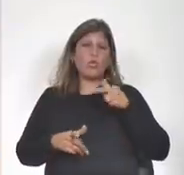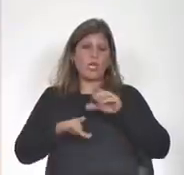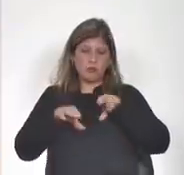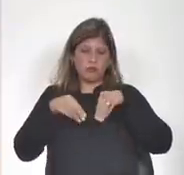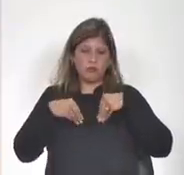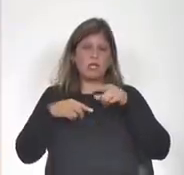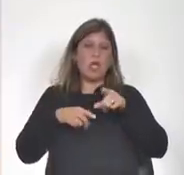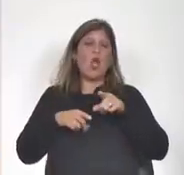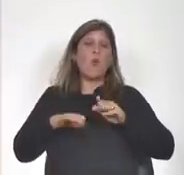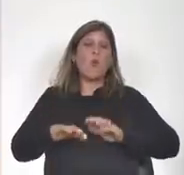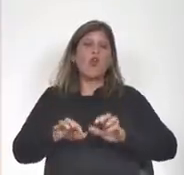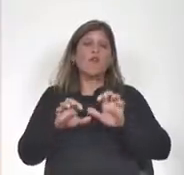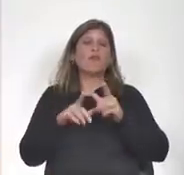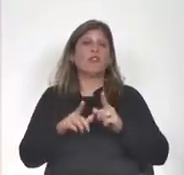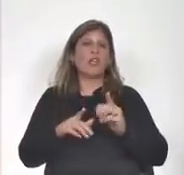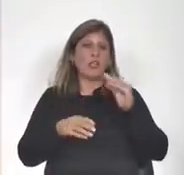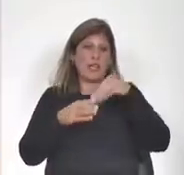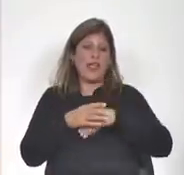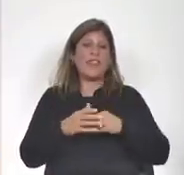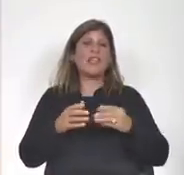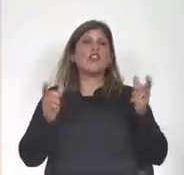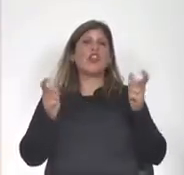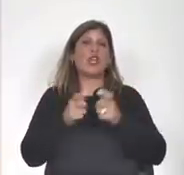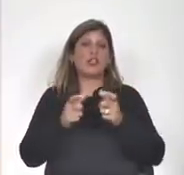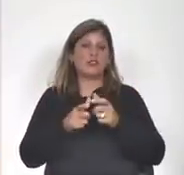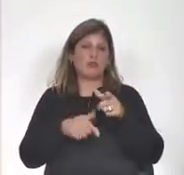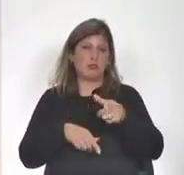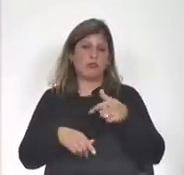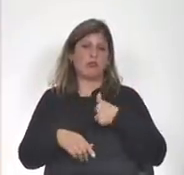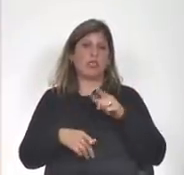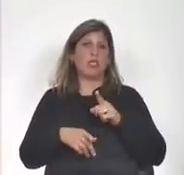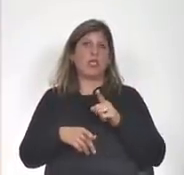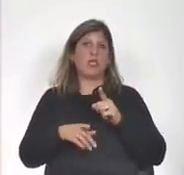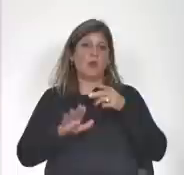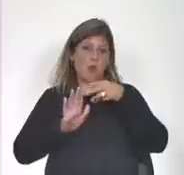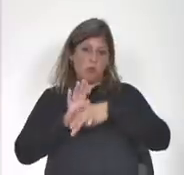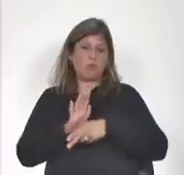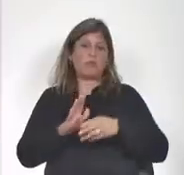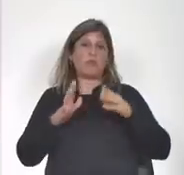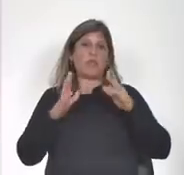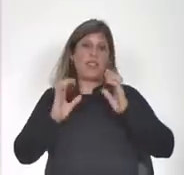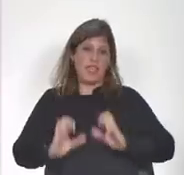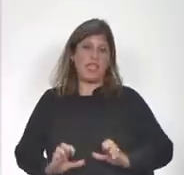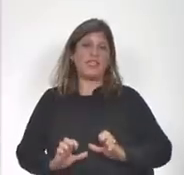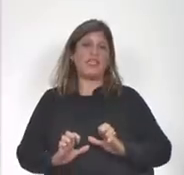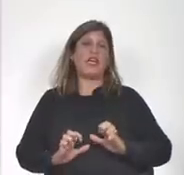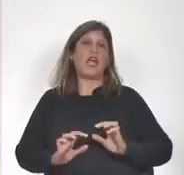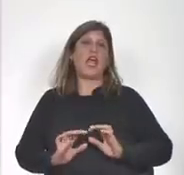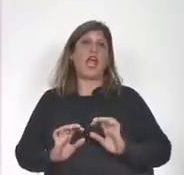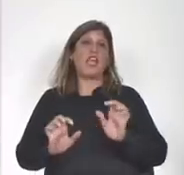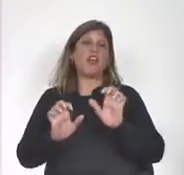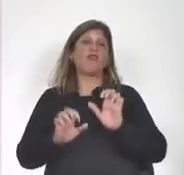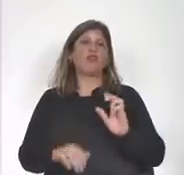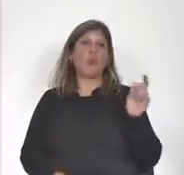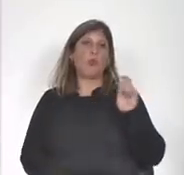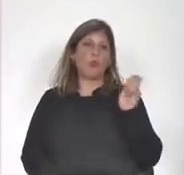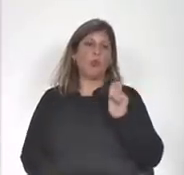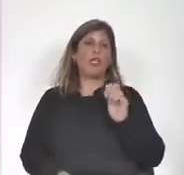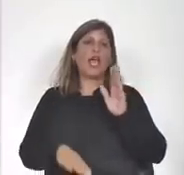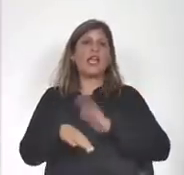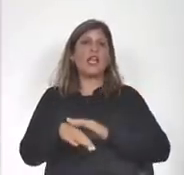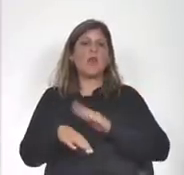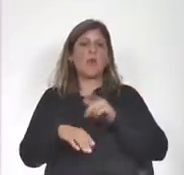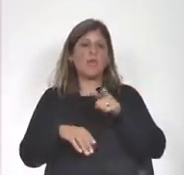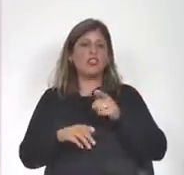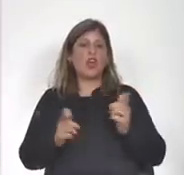que integran la comap conforme a las normas de ética en la función pública al momento en que